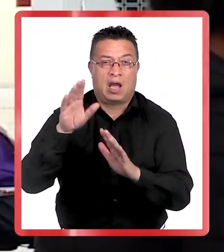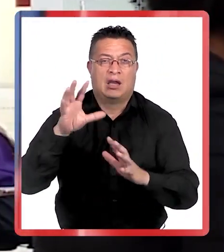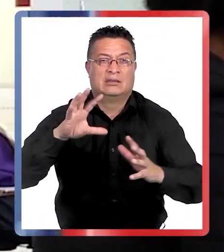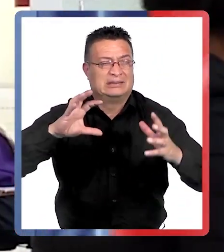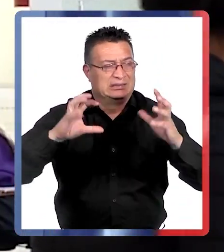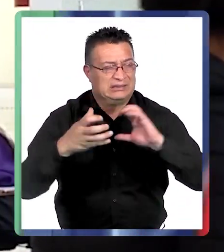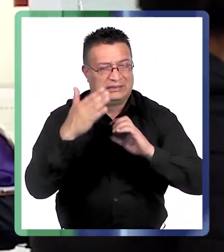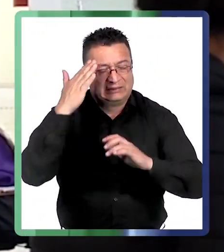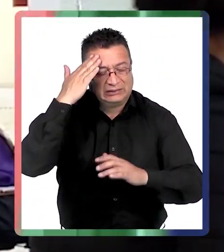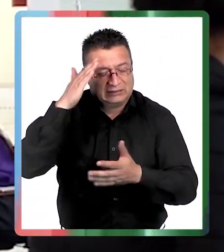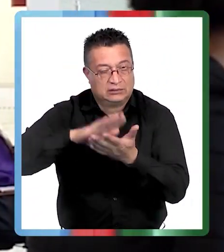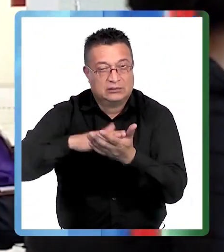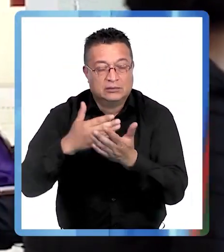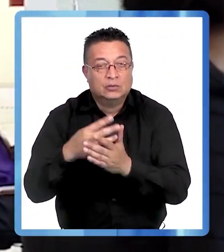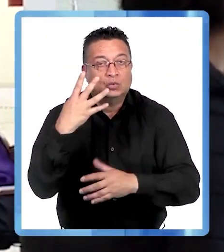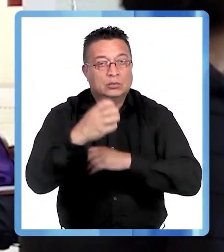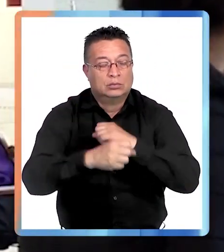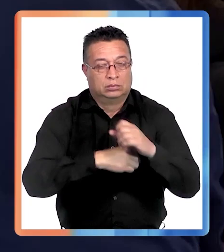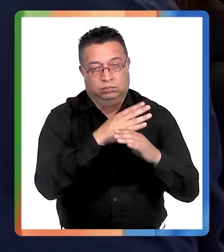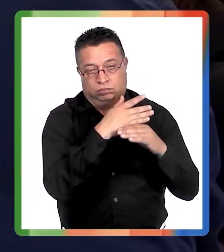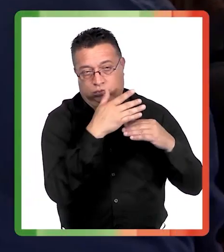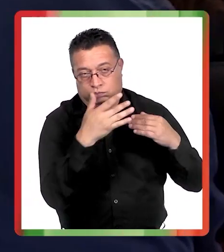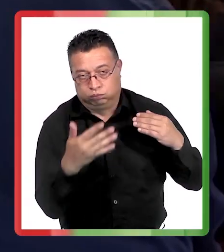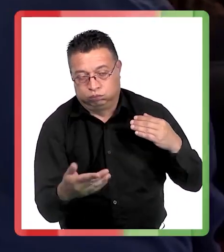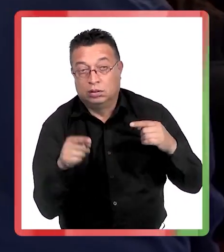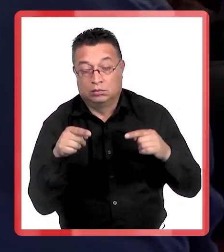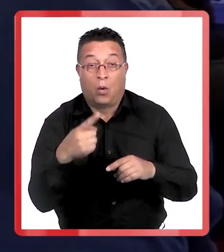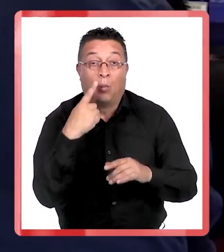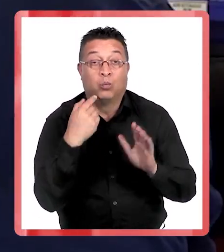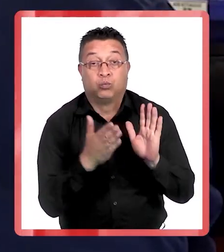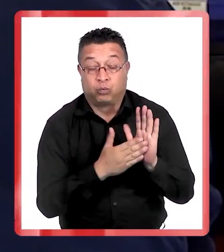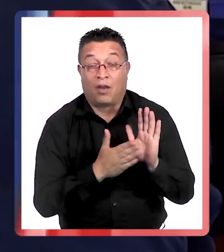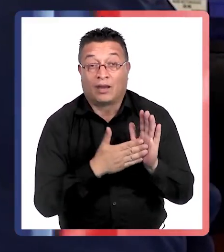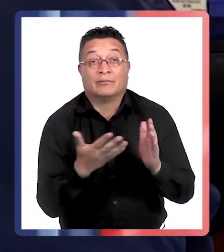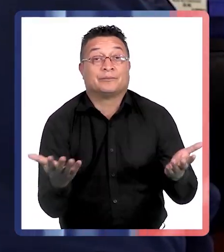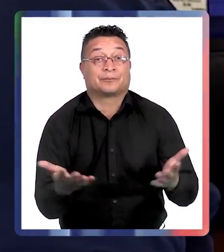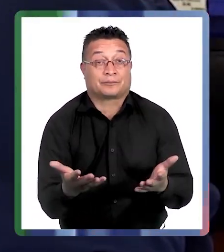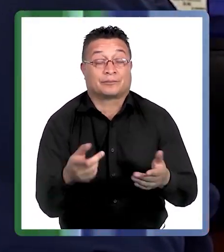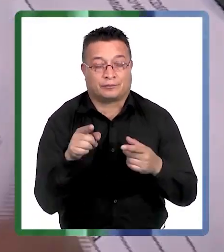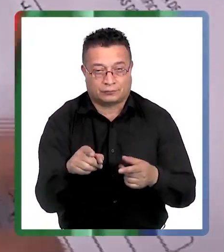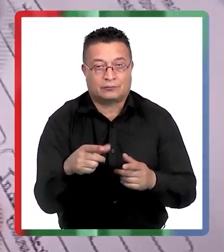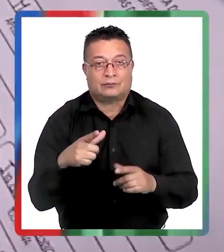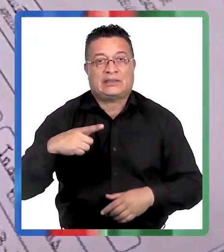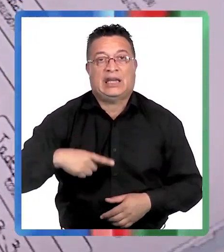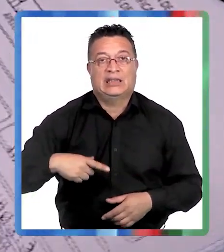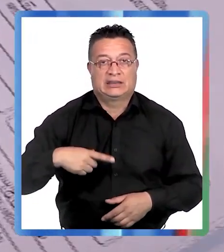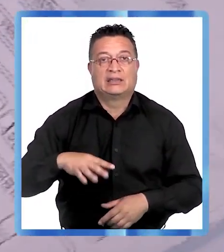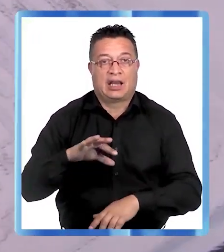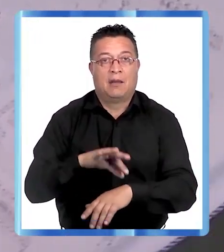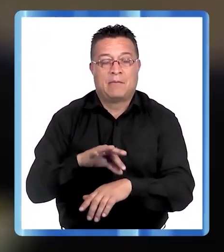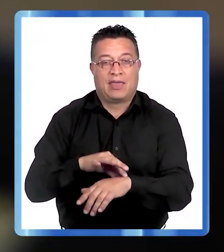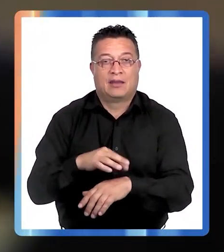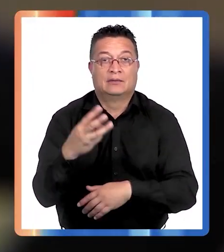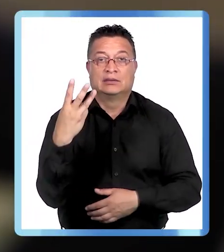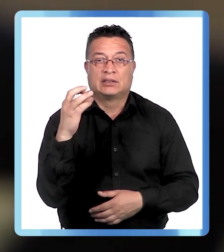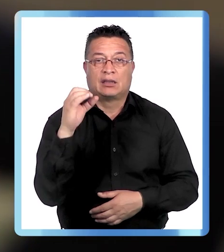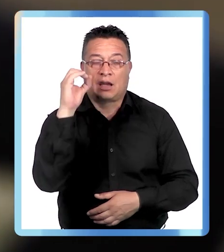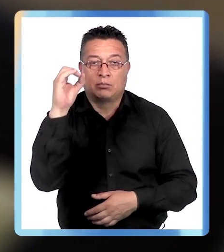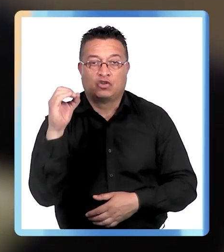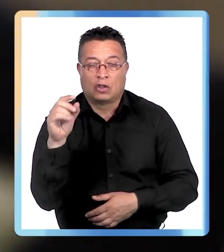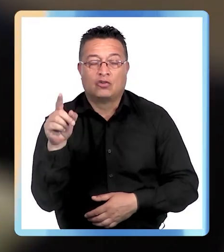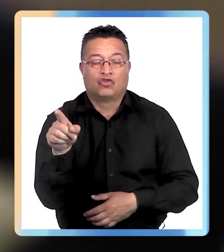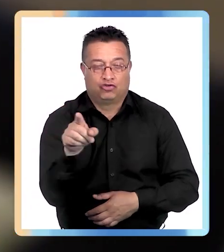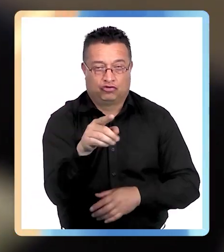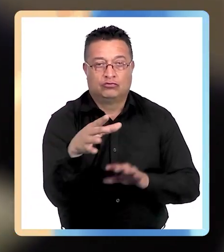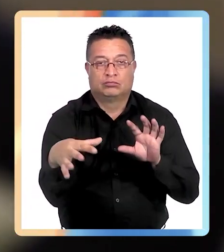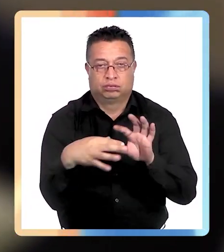la salud mental en los últimos cuatro años y eso queda en evidencia además a través de las licencias médicas. El 30% tienen